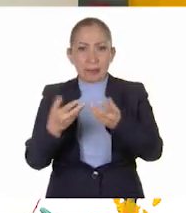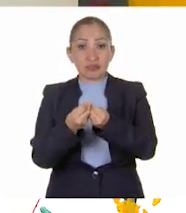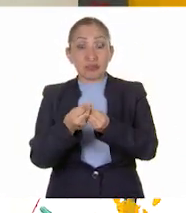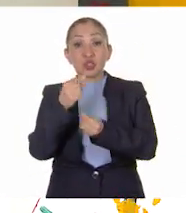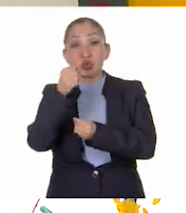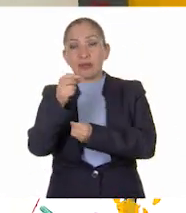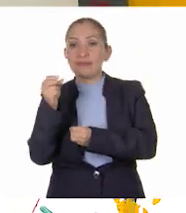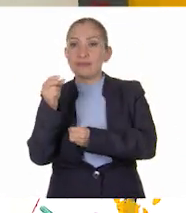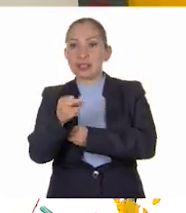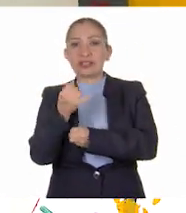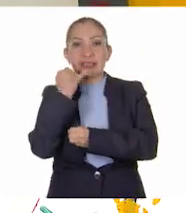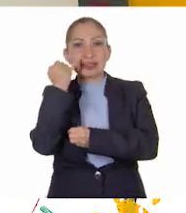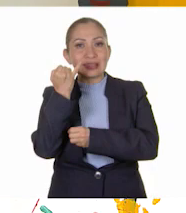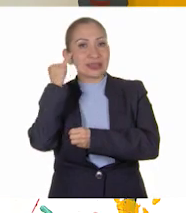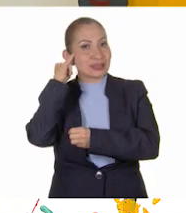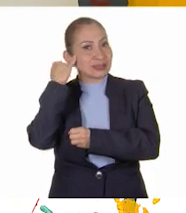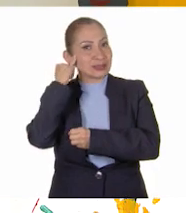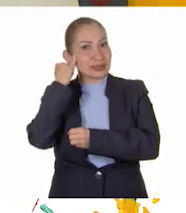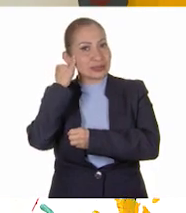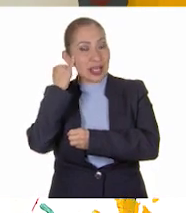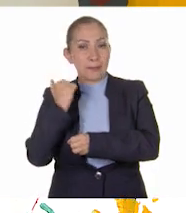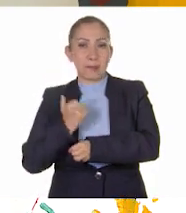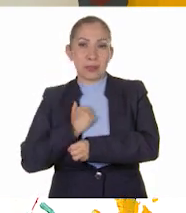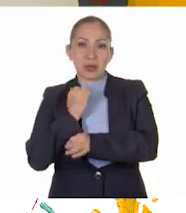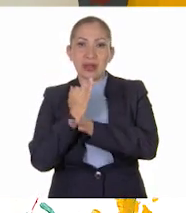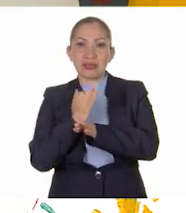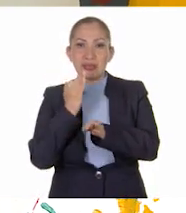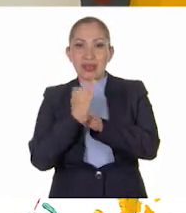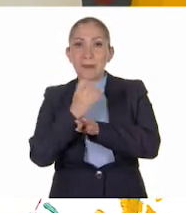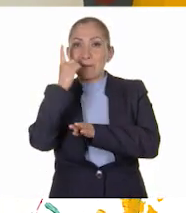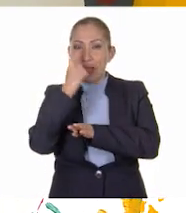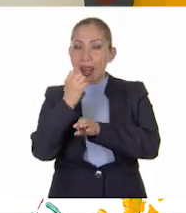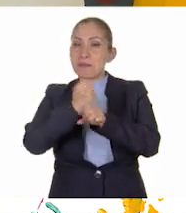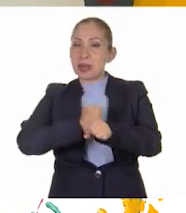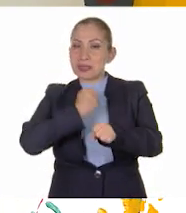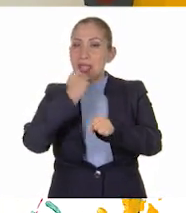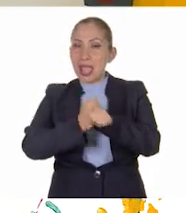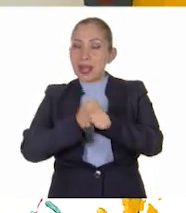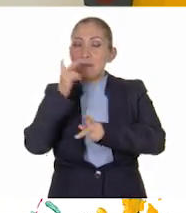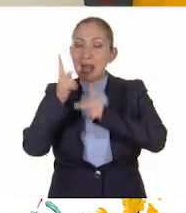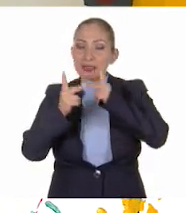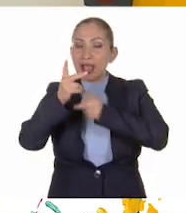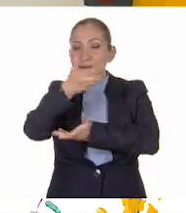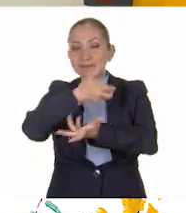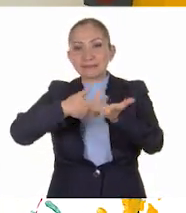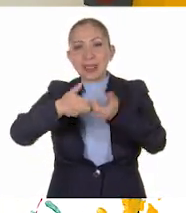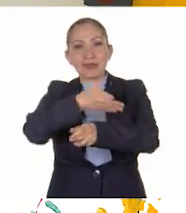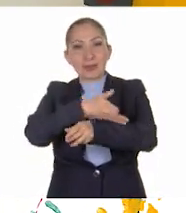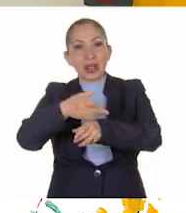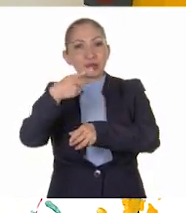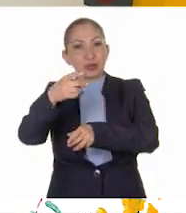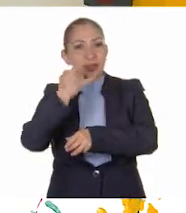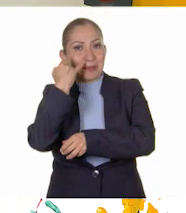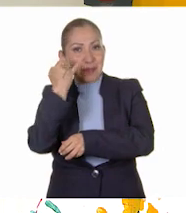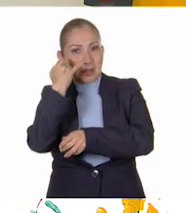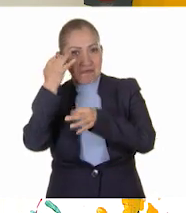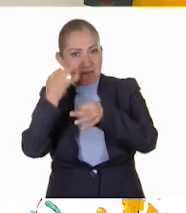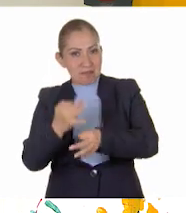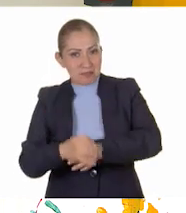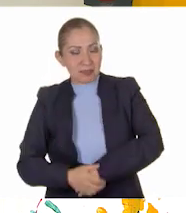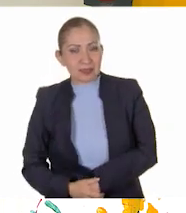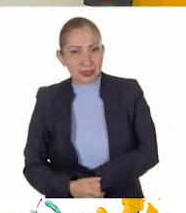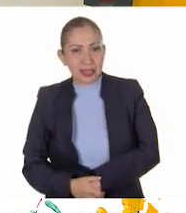Si tienes la fortuna de hablar una lengua indígena, aprovecha también este momento para practicarla y platica con tu familia en tu lengua materna.